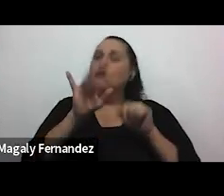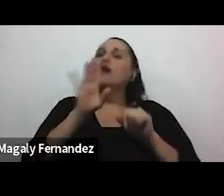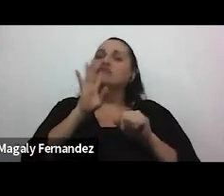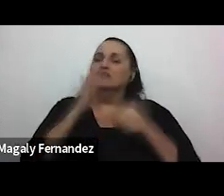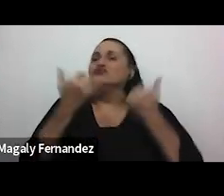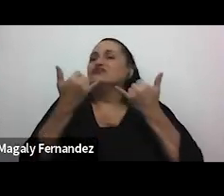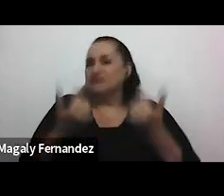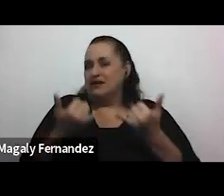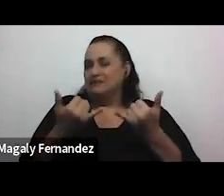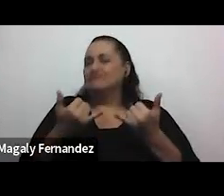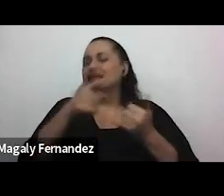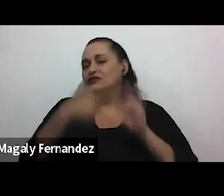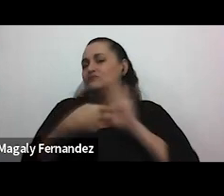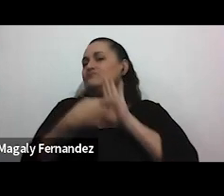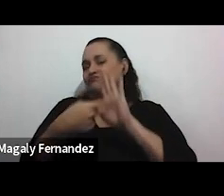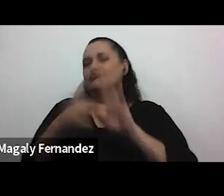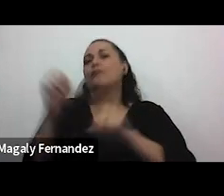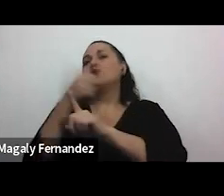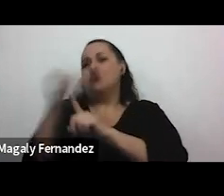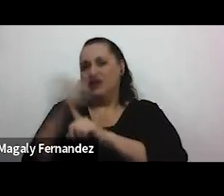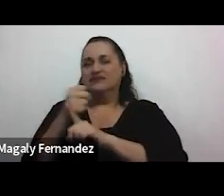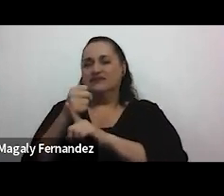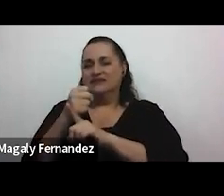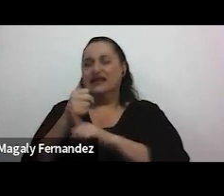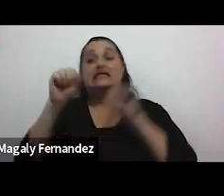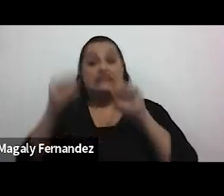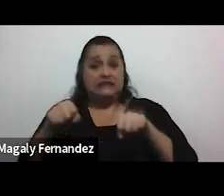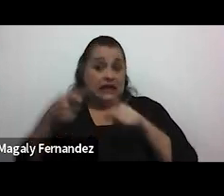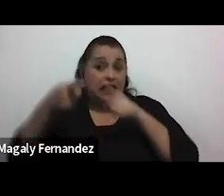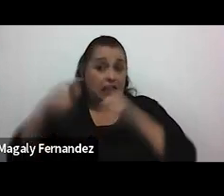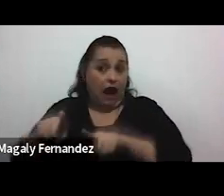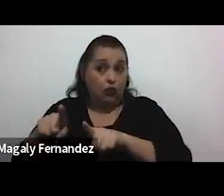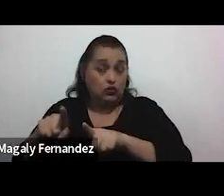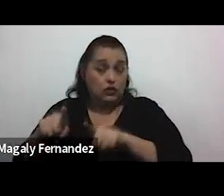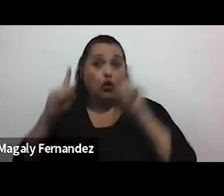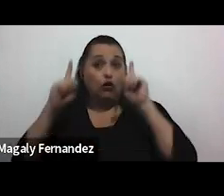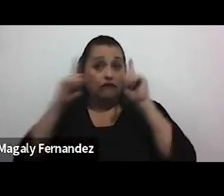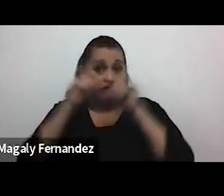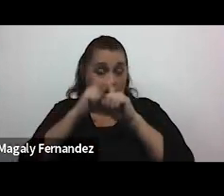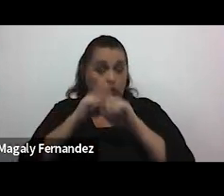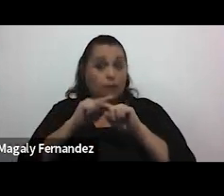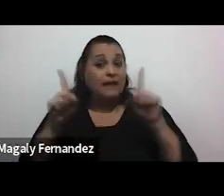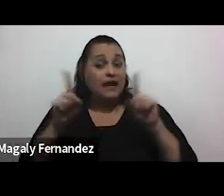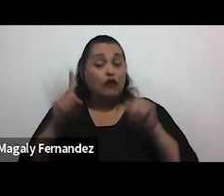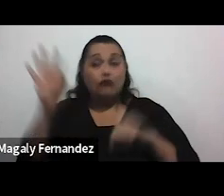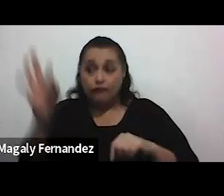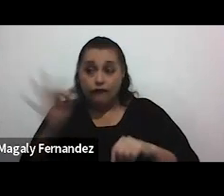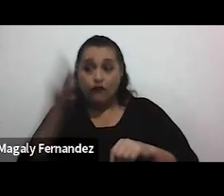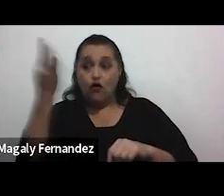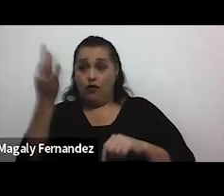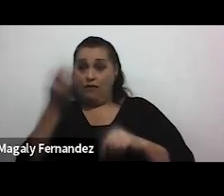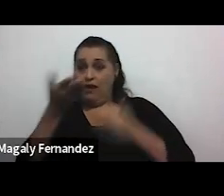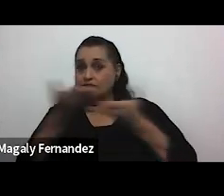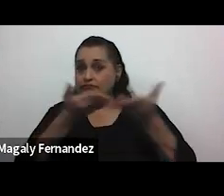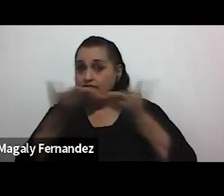de manifestación de violencia que si puedo tener una causa en un conflicto pero que la forma de abordarlo